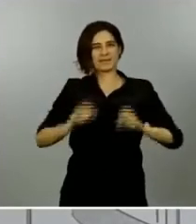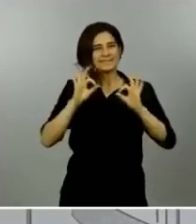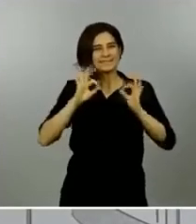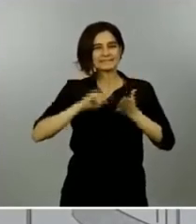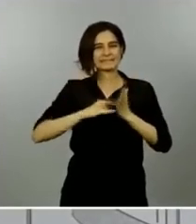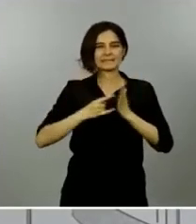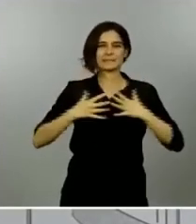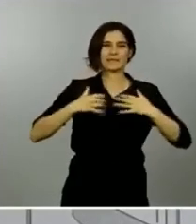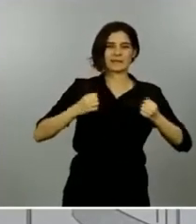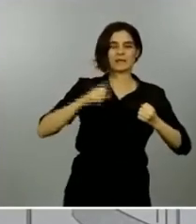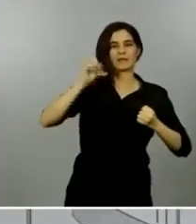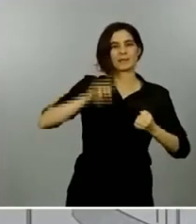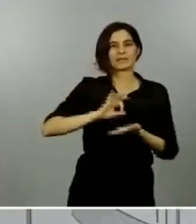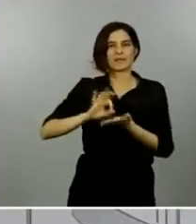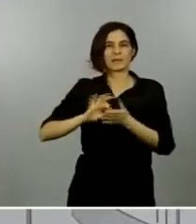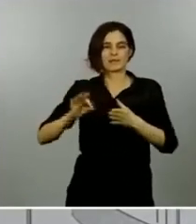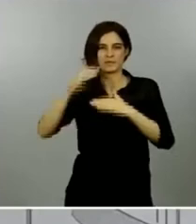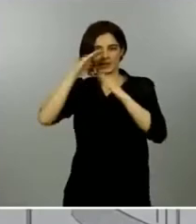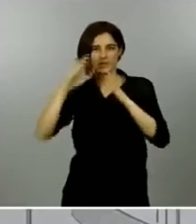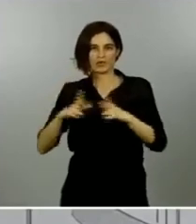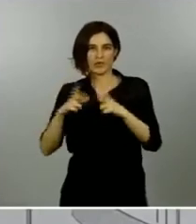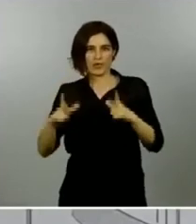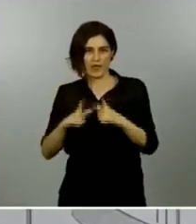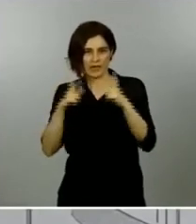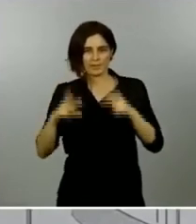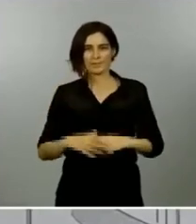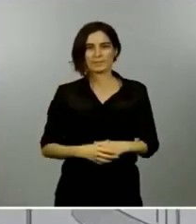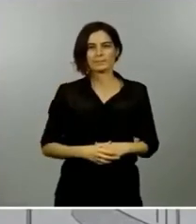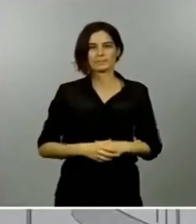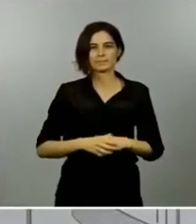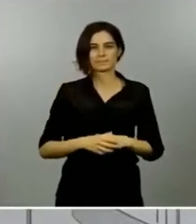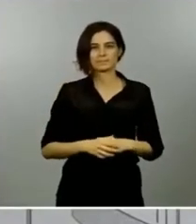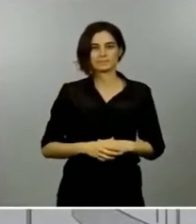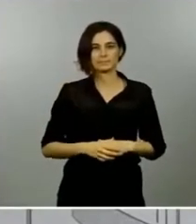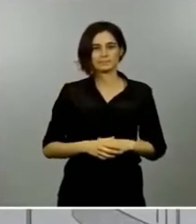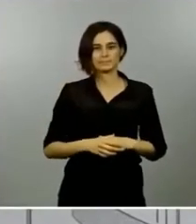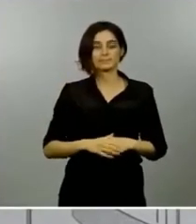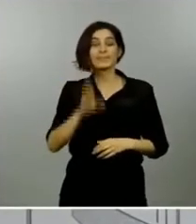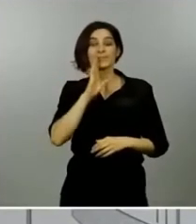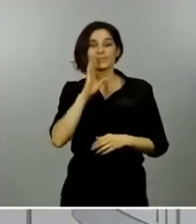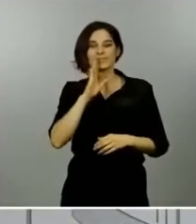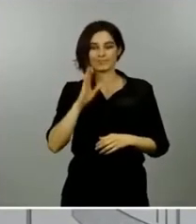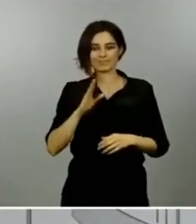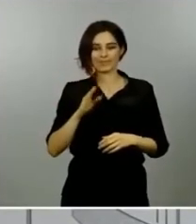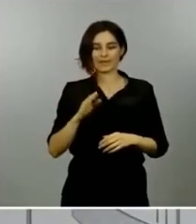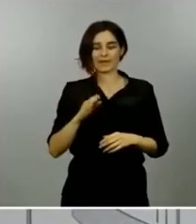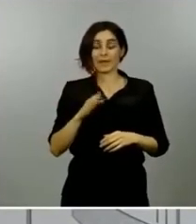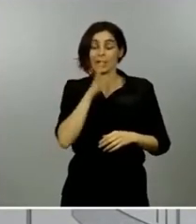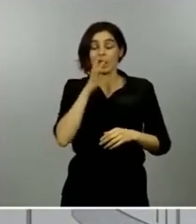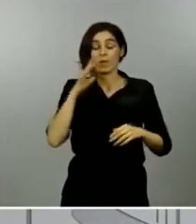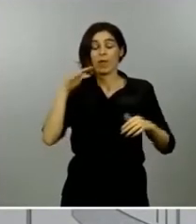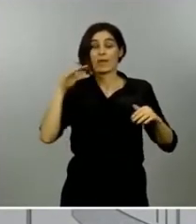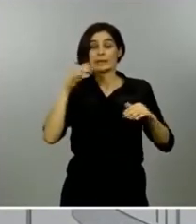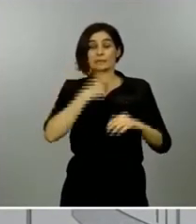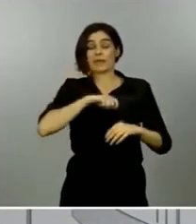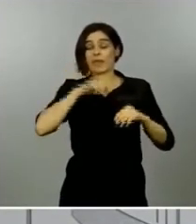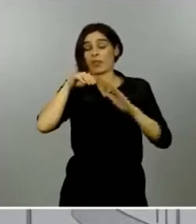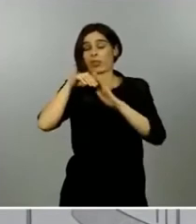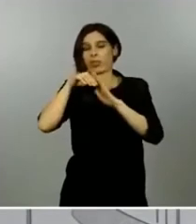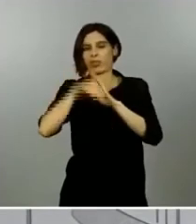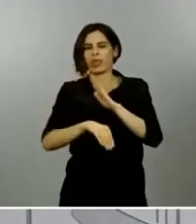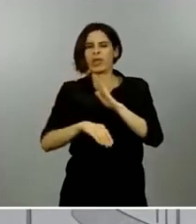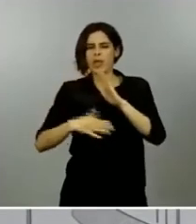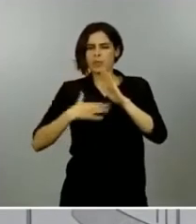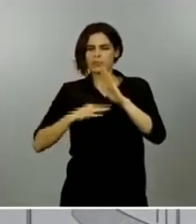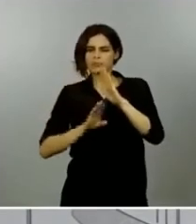atención social. ¿Cómo podemos lograr esa reconstrucción, esa recuperación? A juicio del gobierno unidos. Unidos